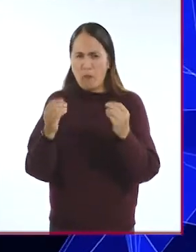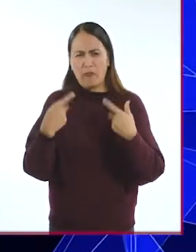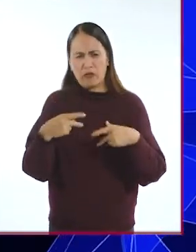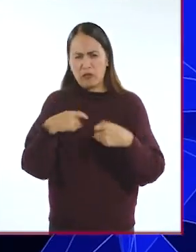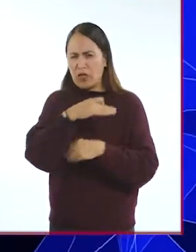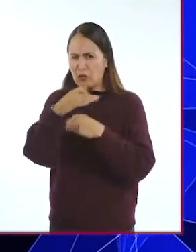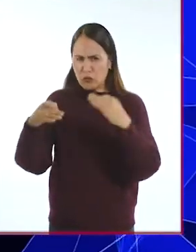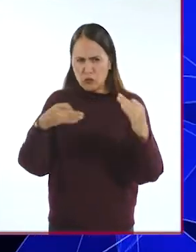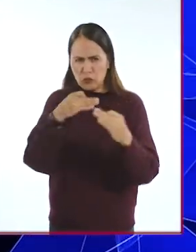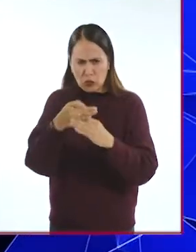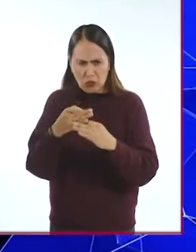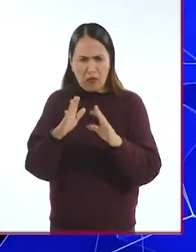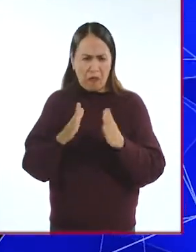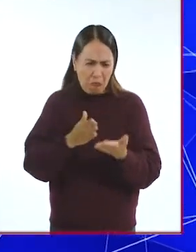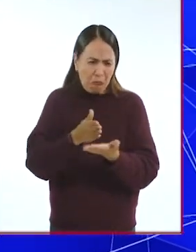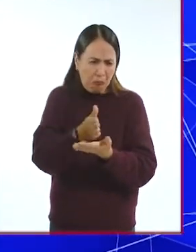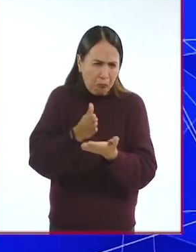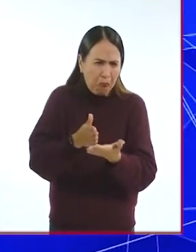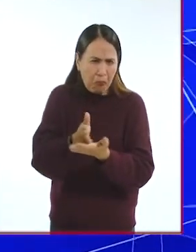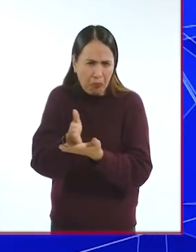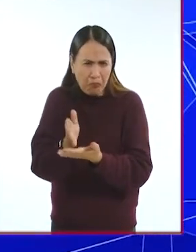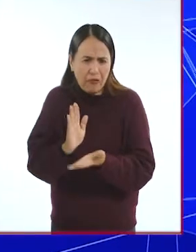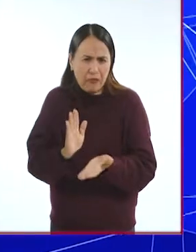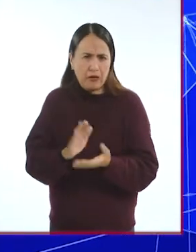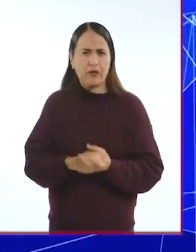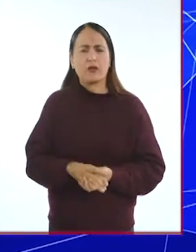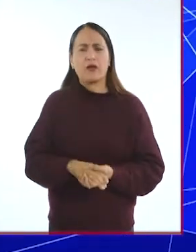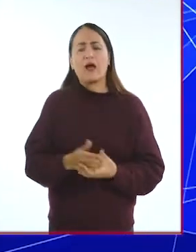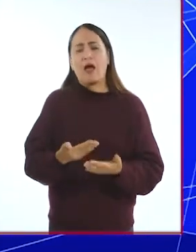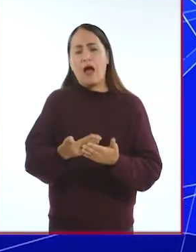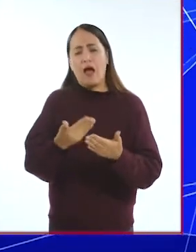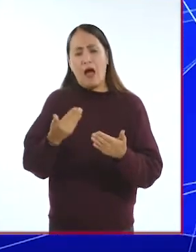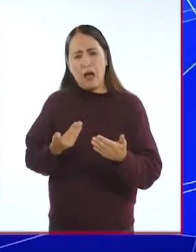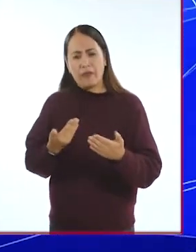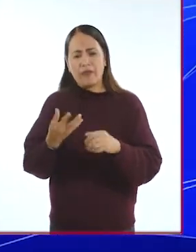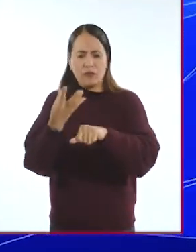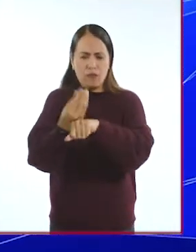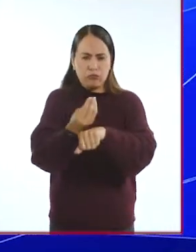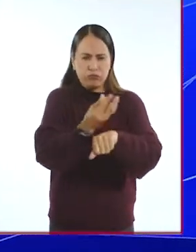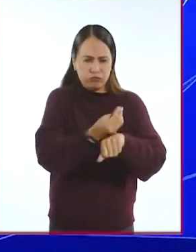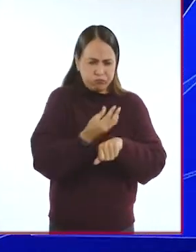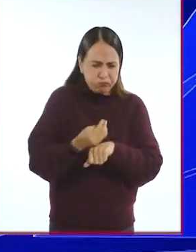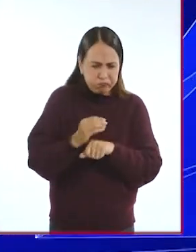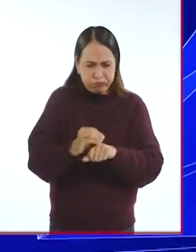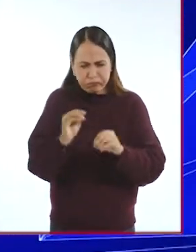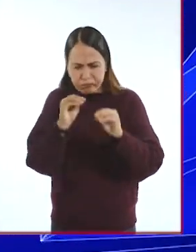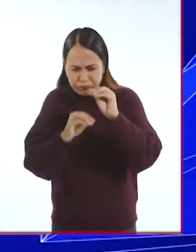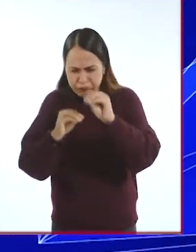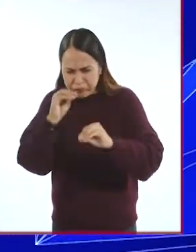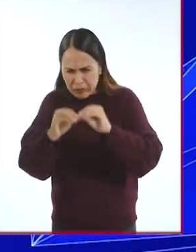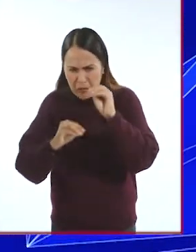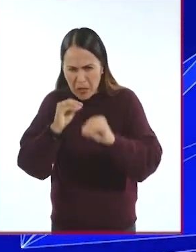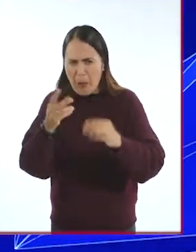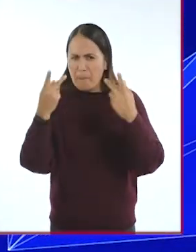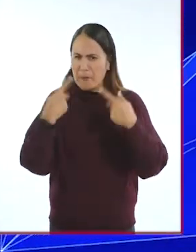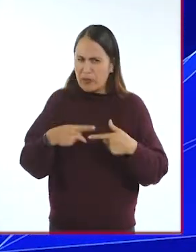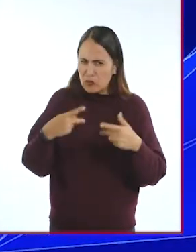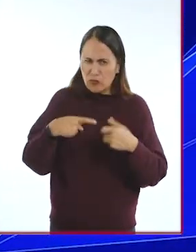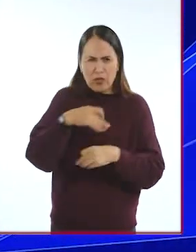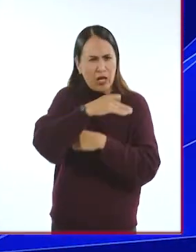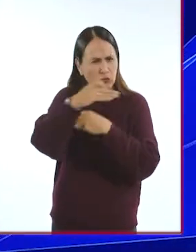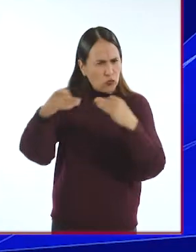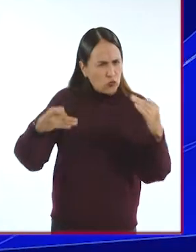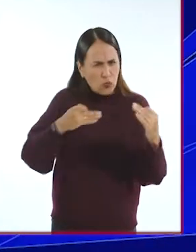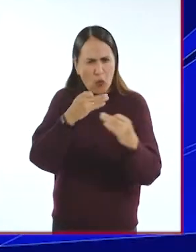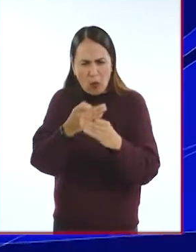estar adaptadas por lo pronto con un diseño universal para personas